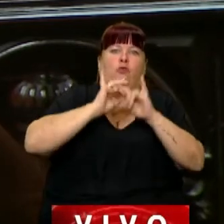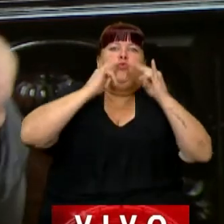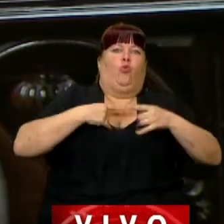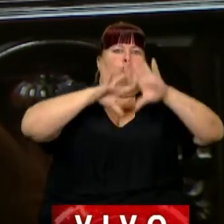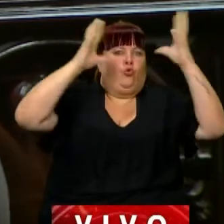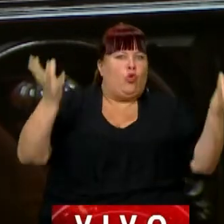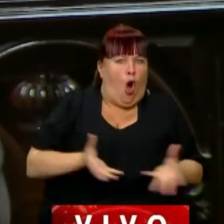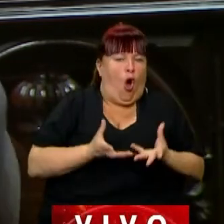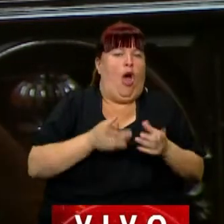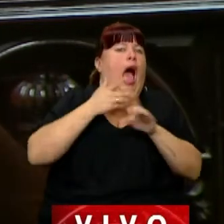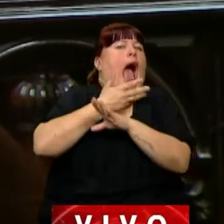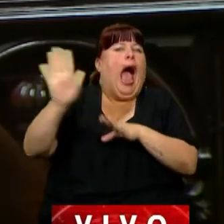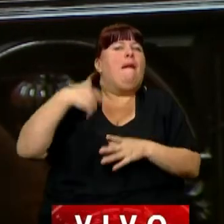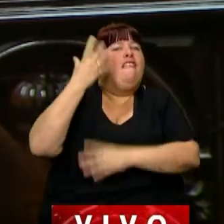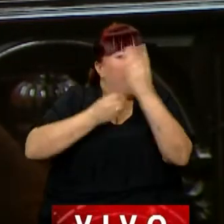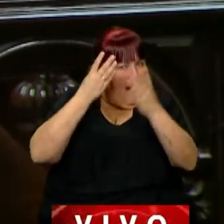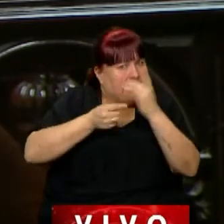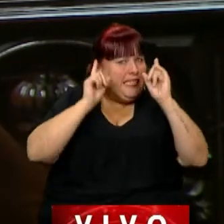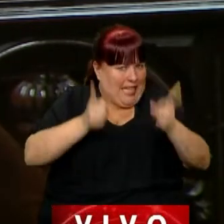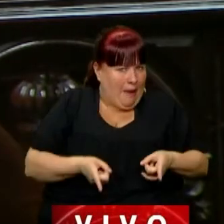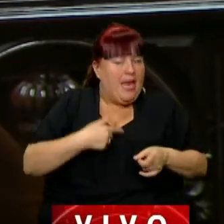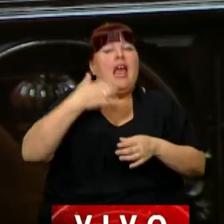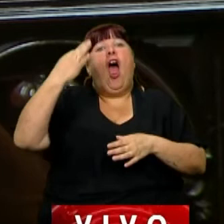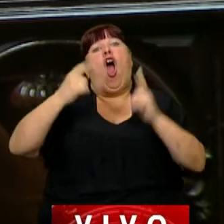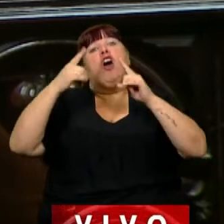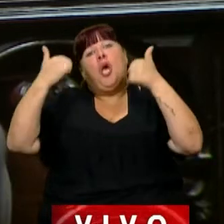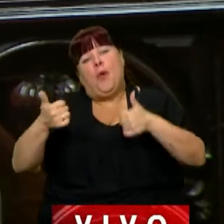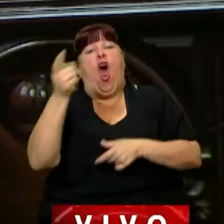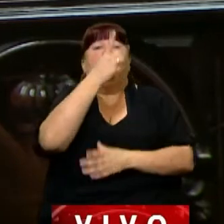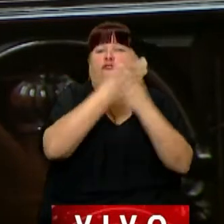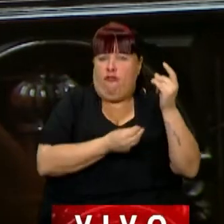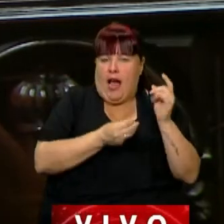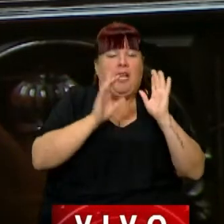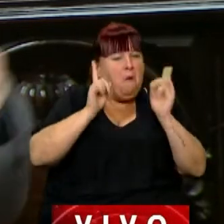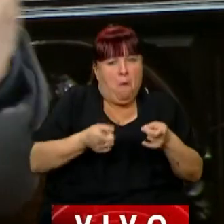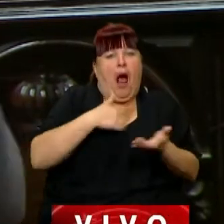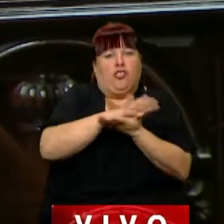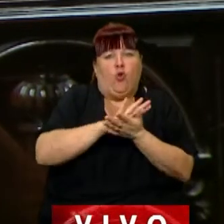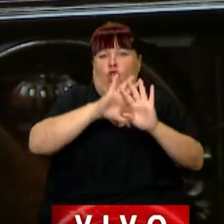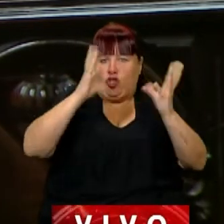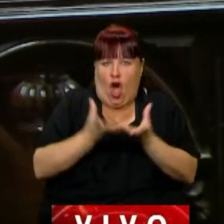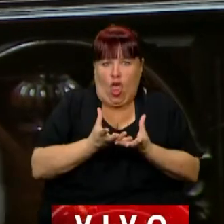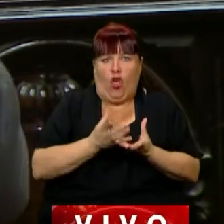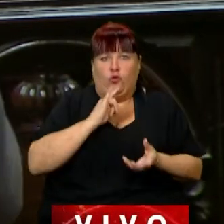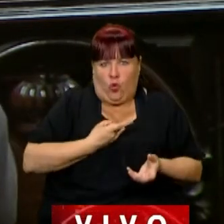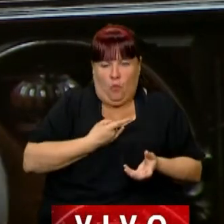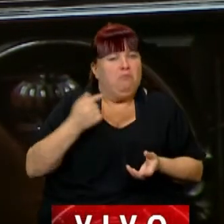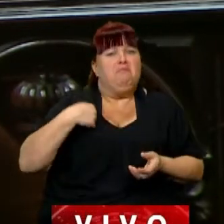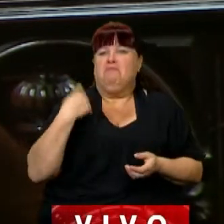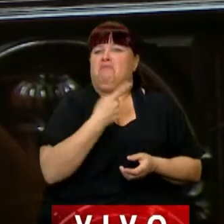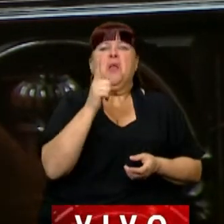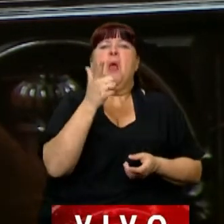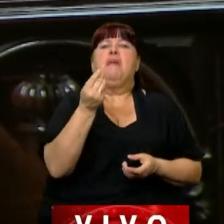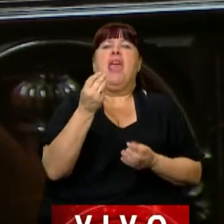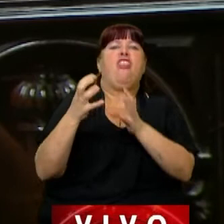cargo más allá de nuestros errores y más allá de nuestros aciertos. Y sabe qué, presidente, nosotros no le tenemos